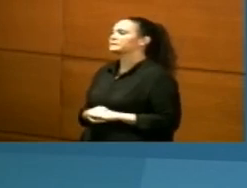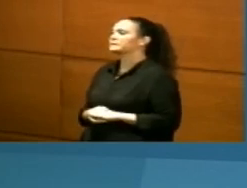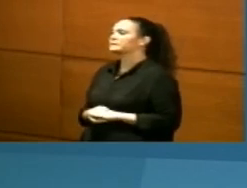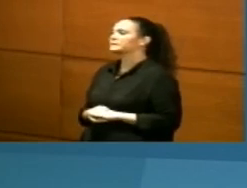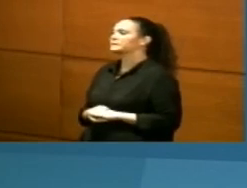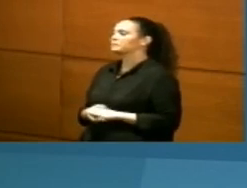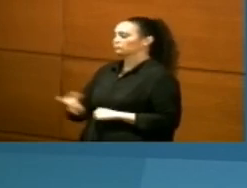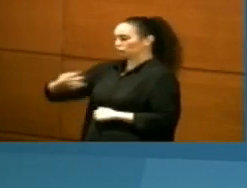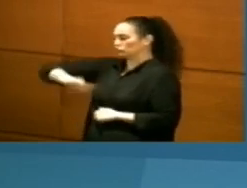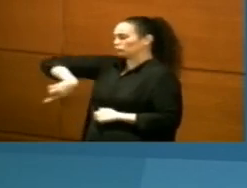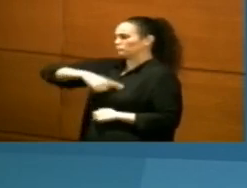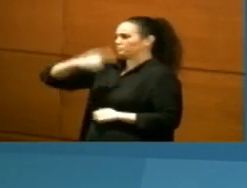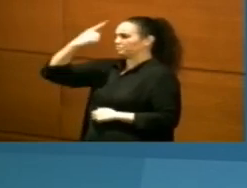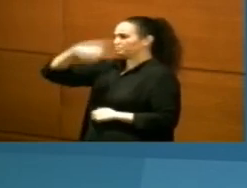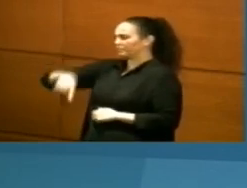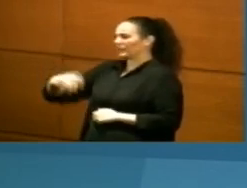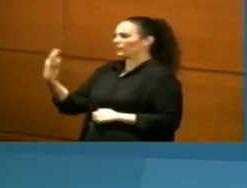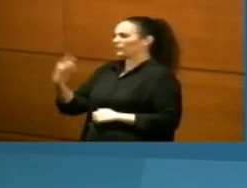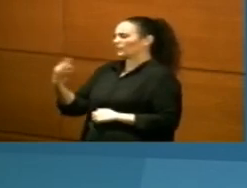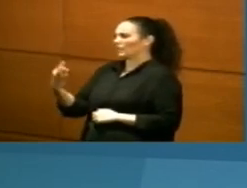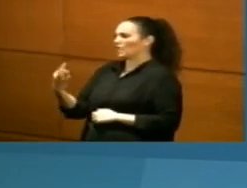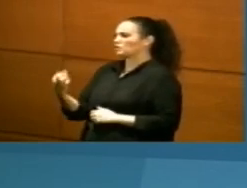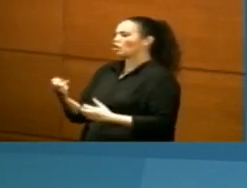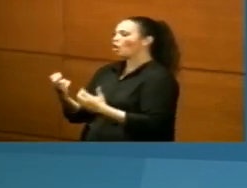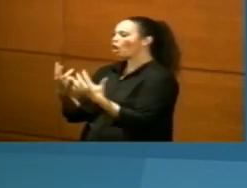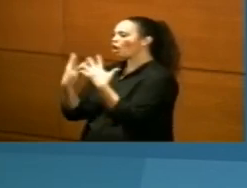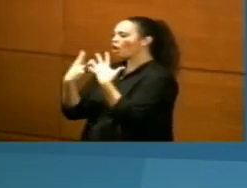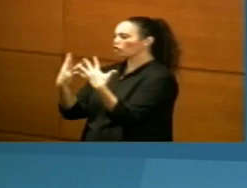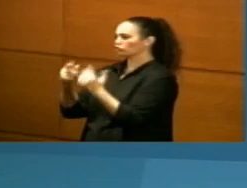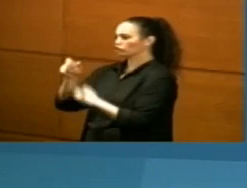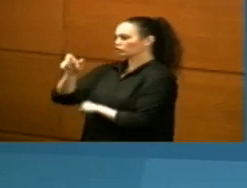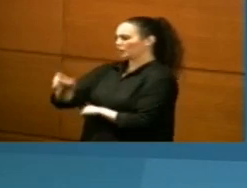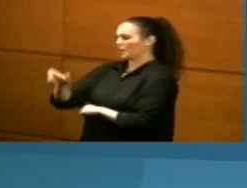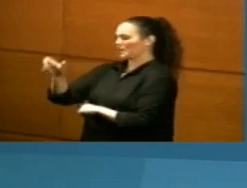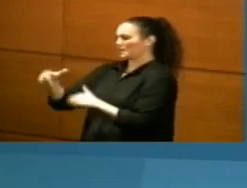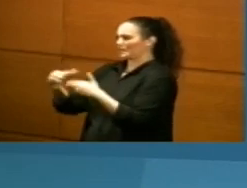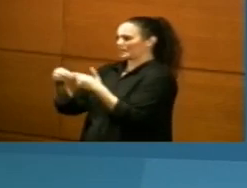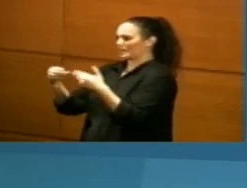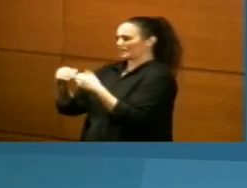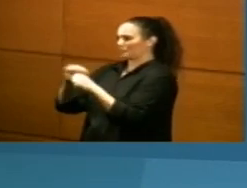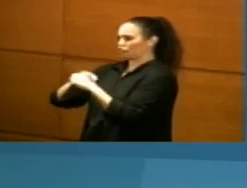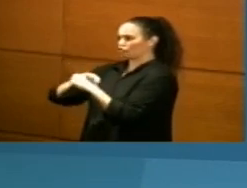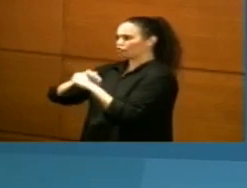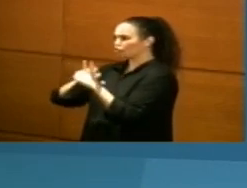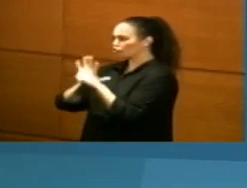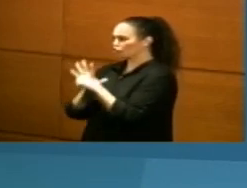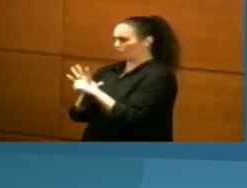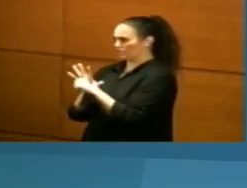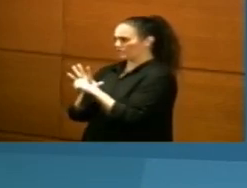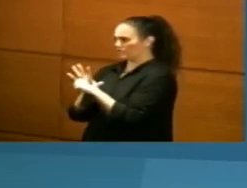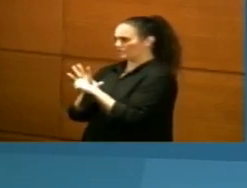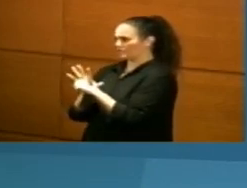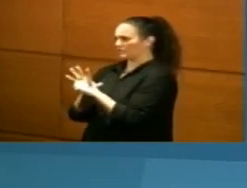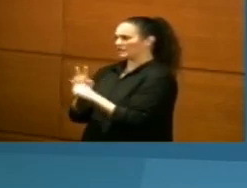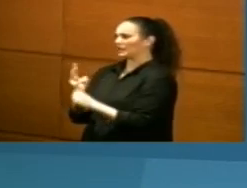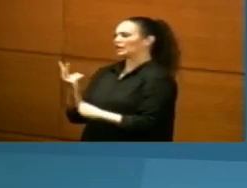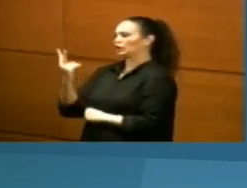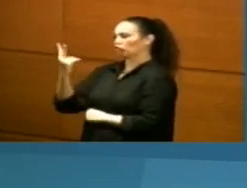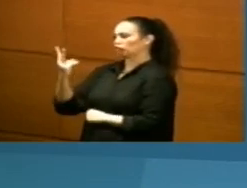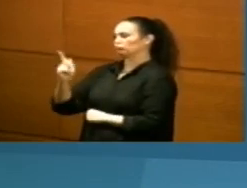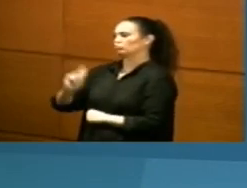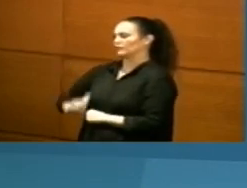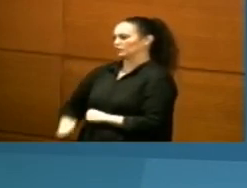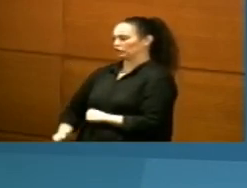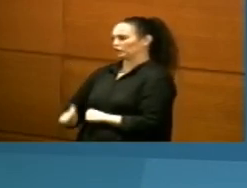conocemos que hay ocho pacientes positivos para COVID y dos profesionales.